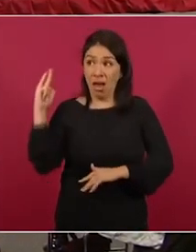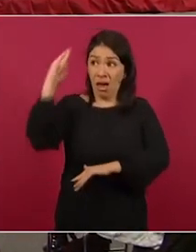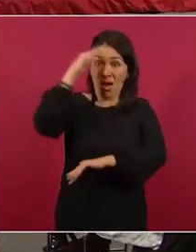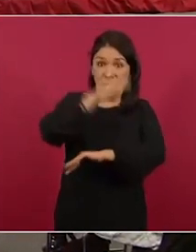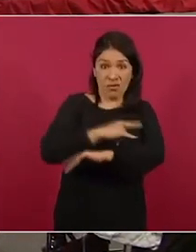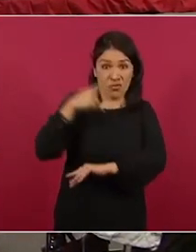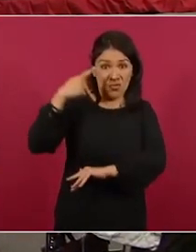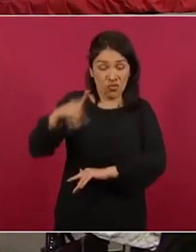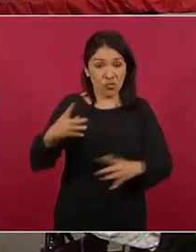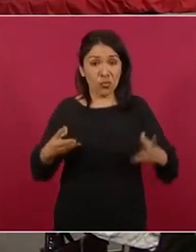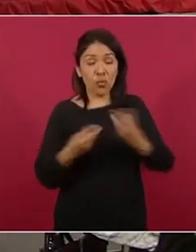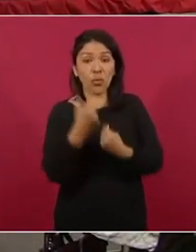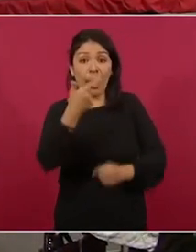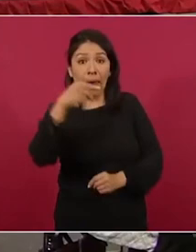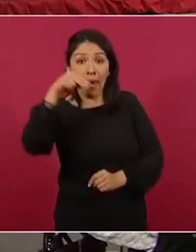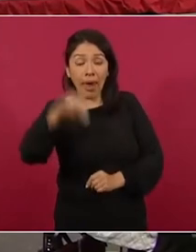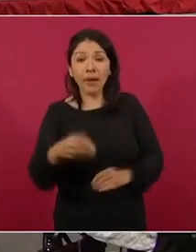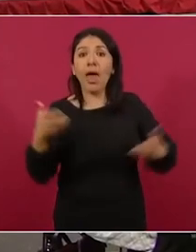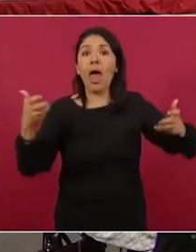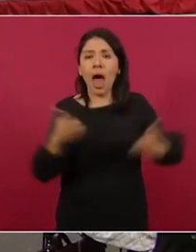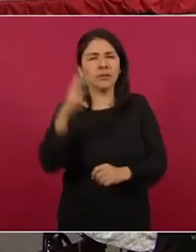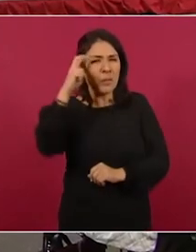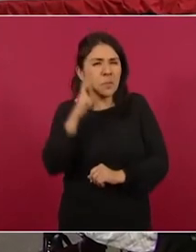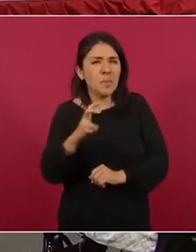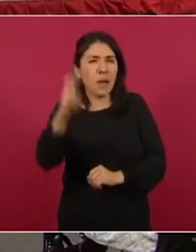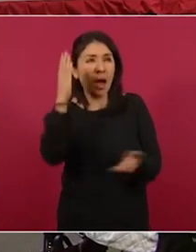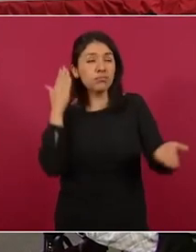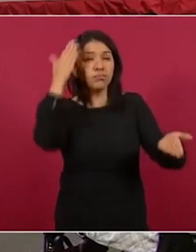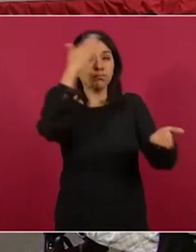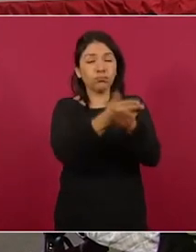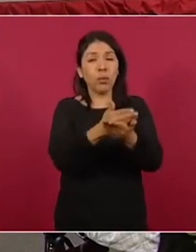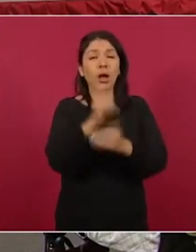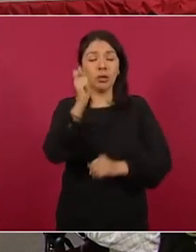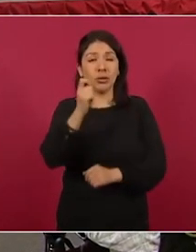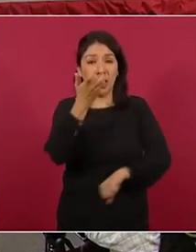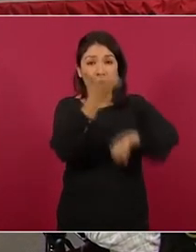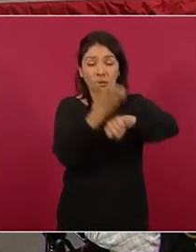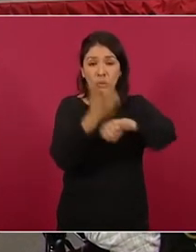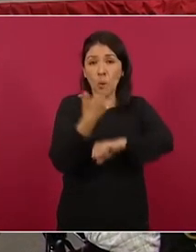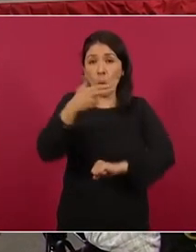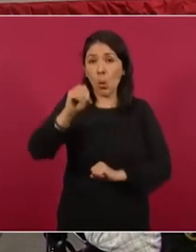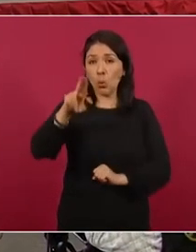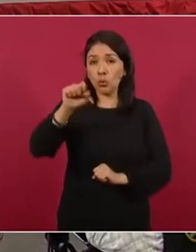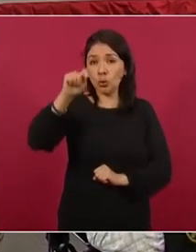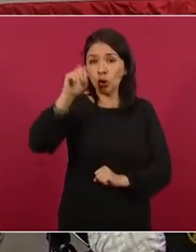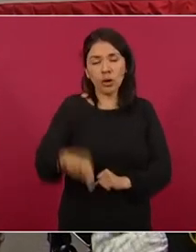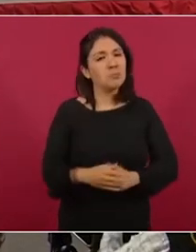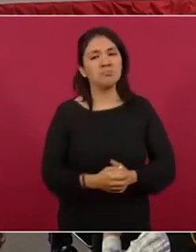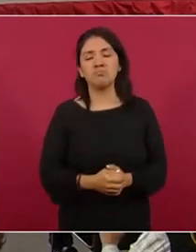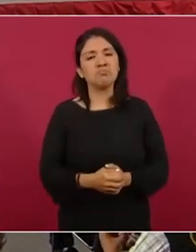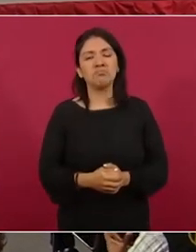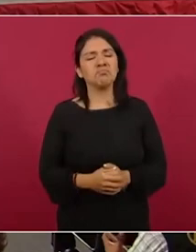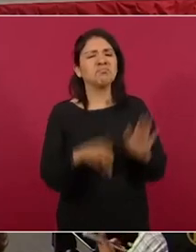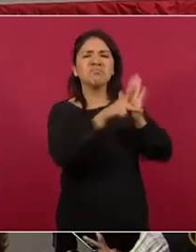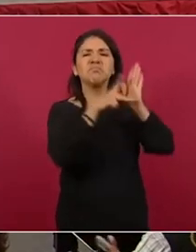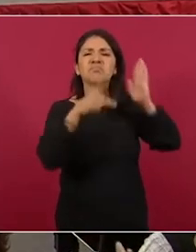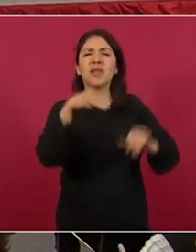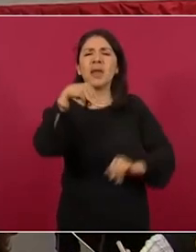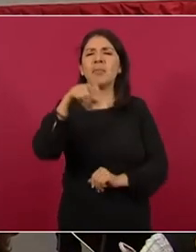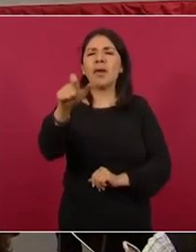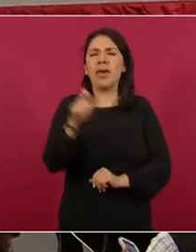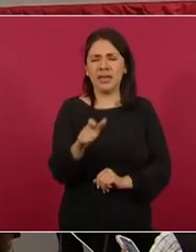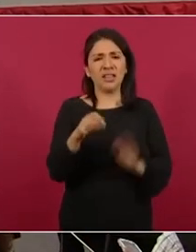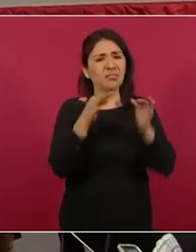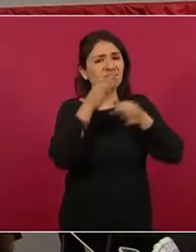Guardia Nacional realizó viajes a Houston, Texas. El medio digital MX publica una